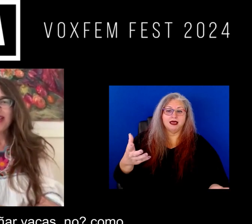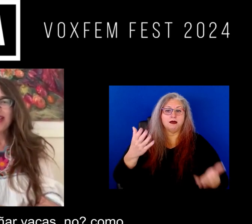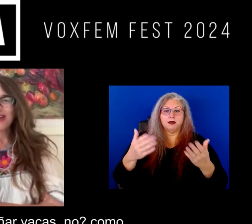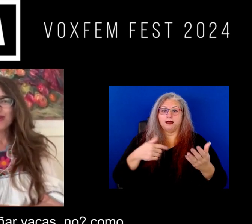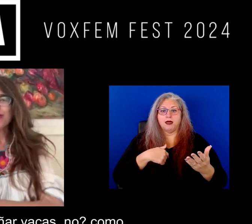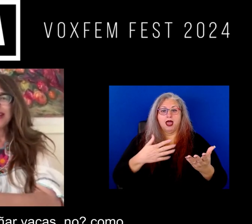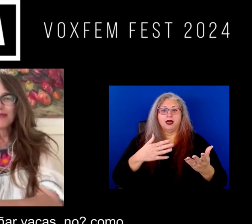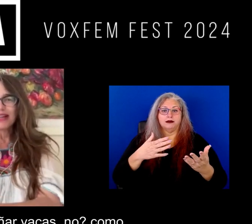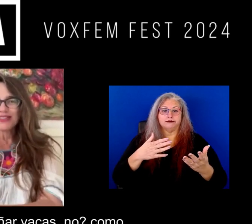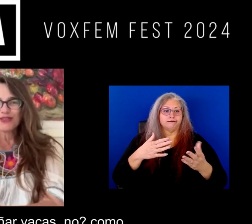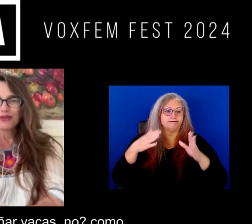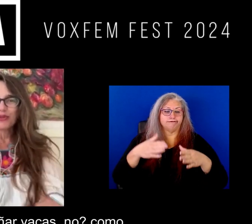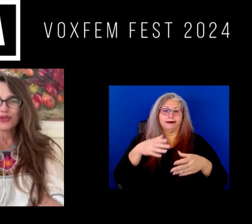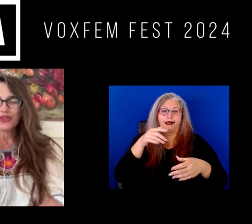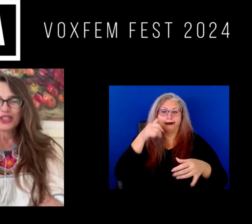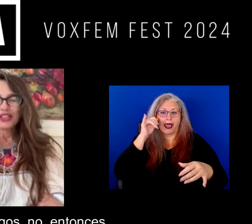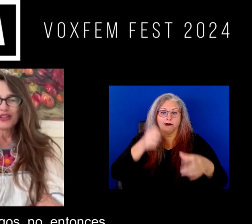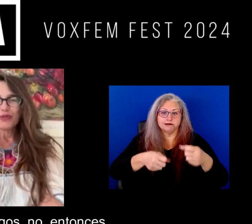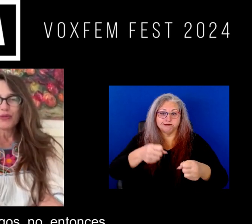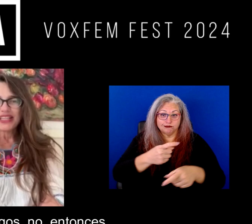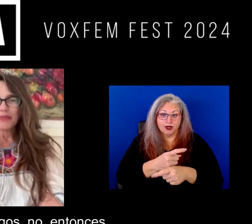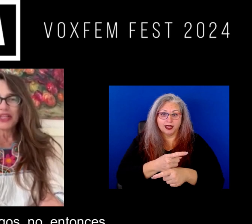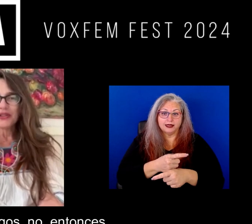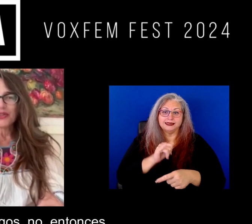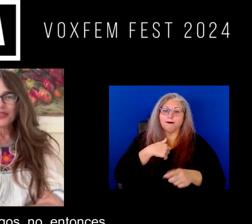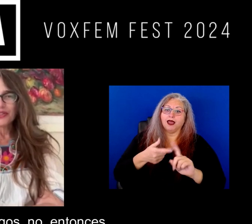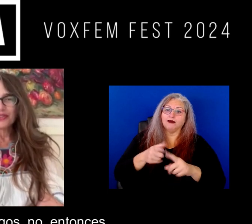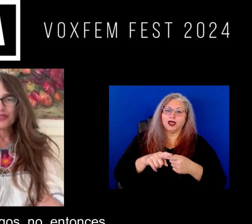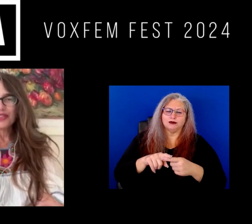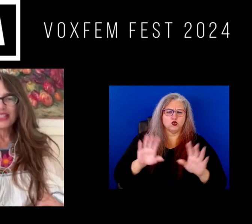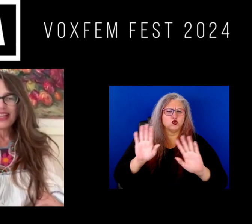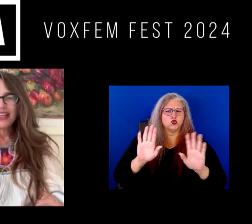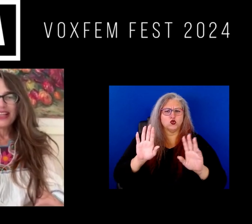pues me hubiese dedicado a ordeñar vacas como mis amigos.